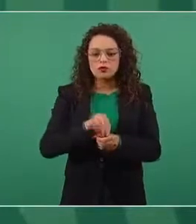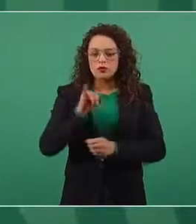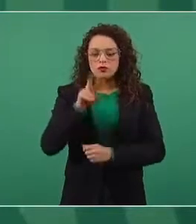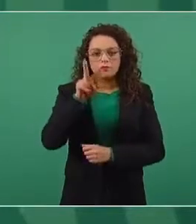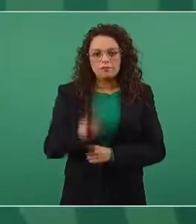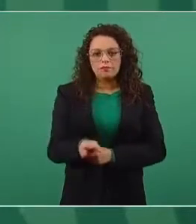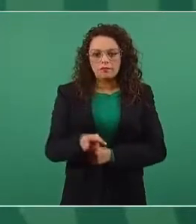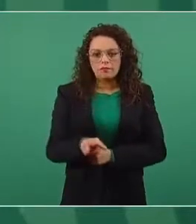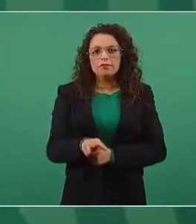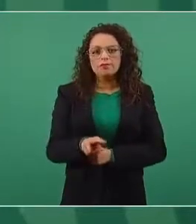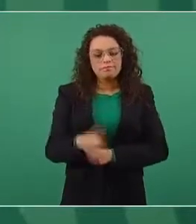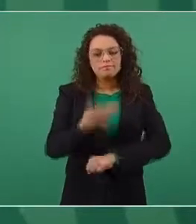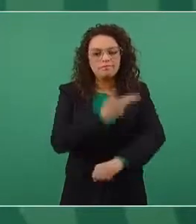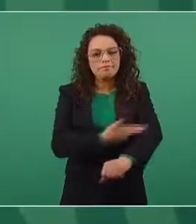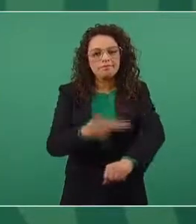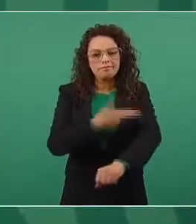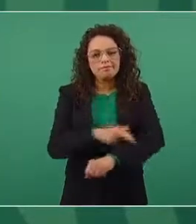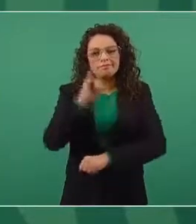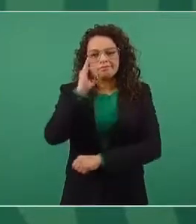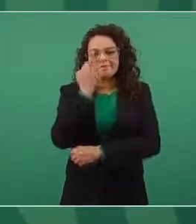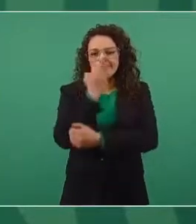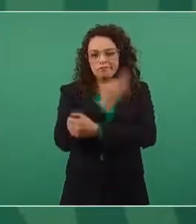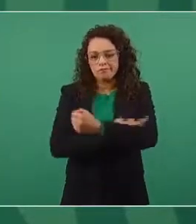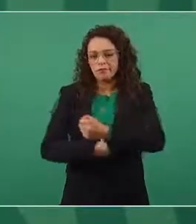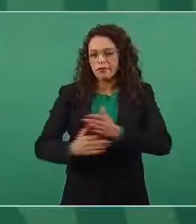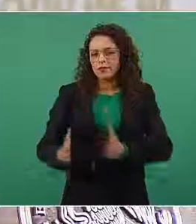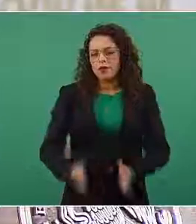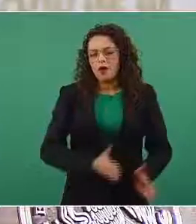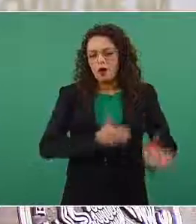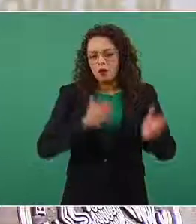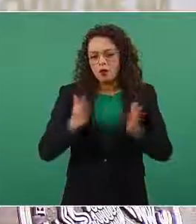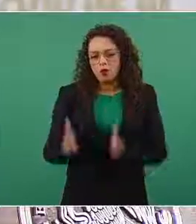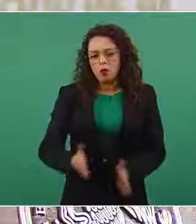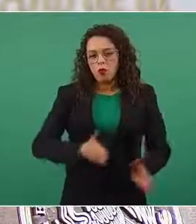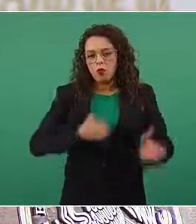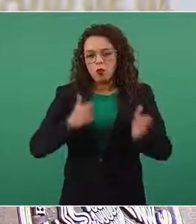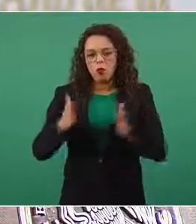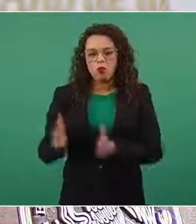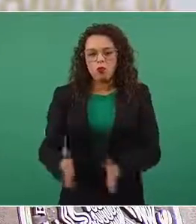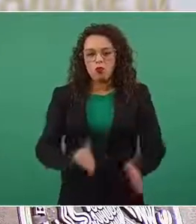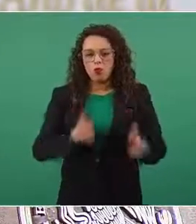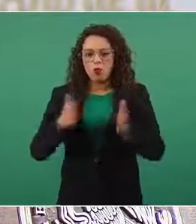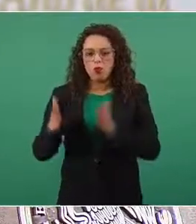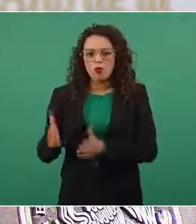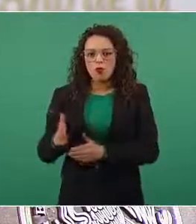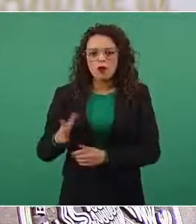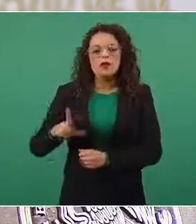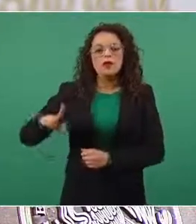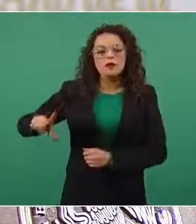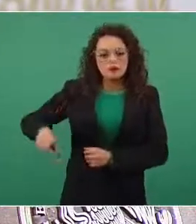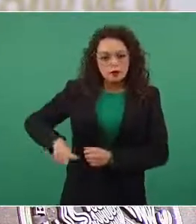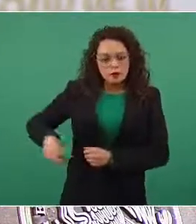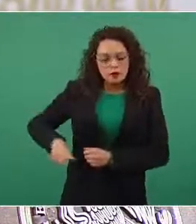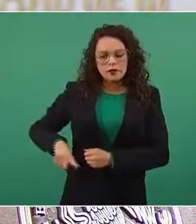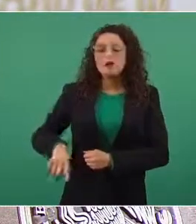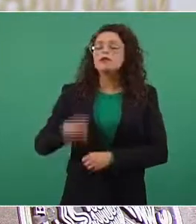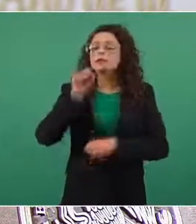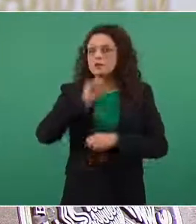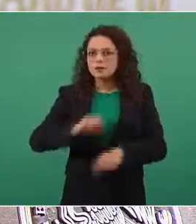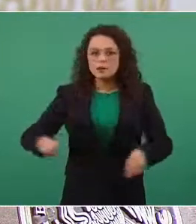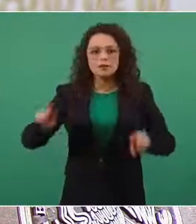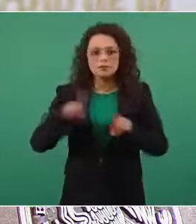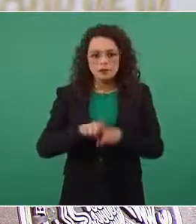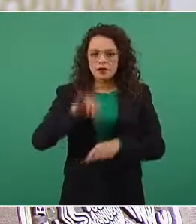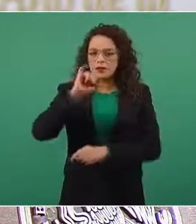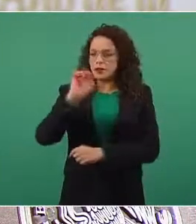se han demorado trámites en el gobierno, hablando también de las universidades.